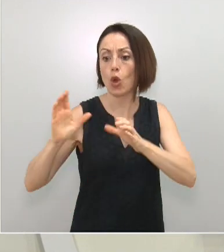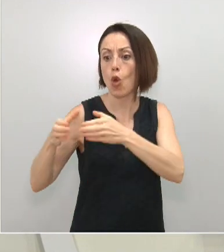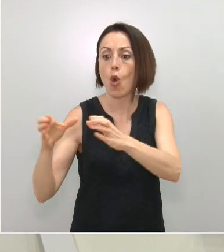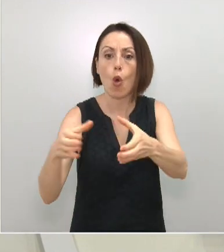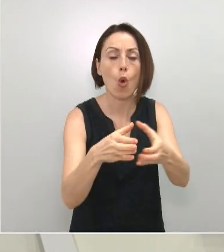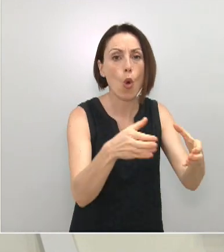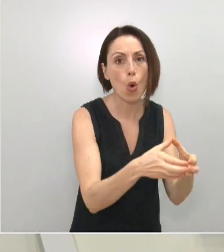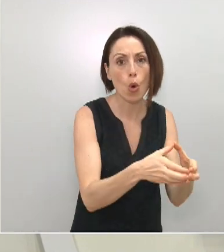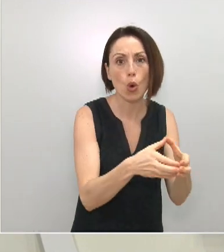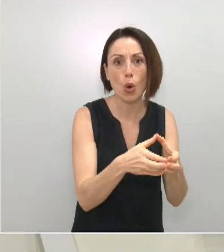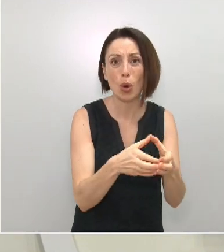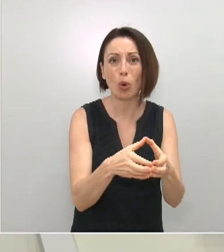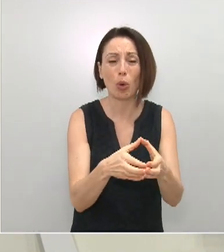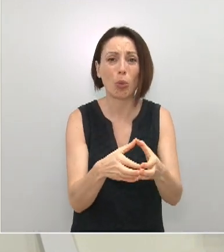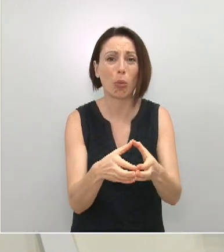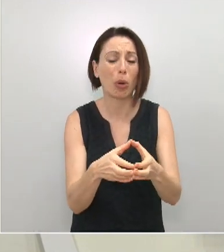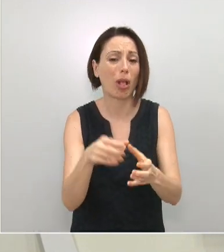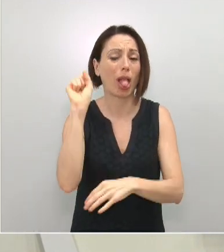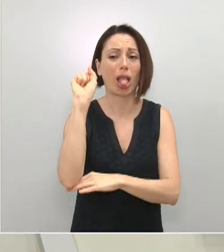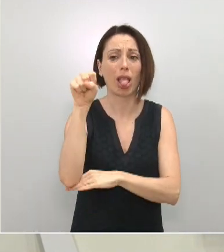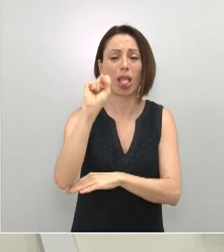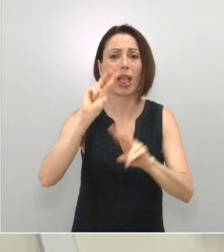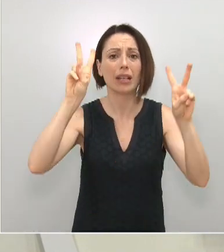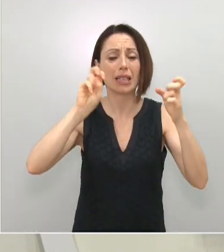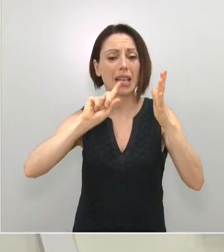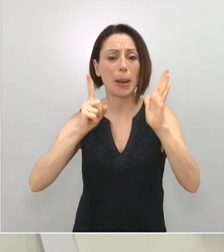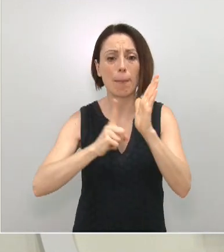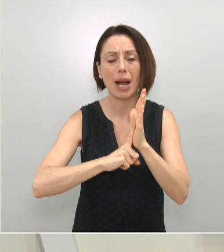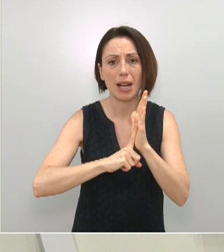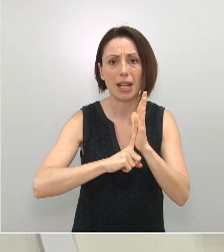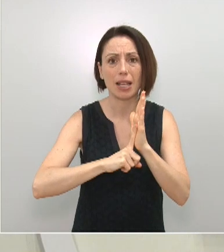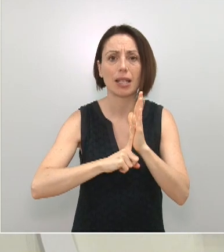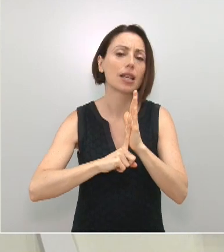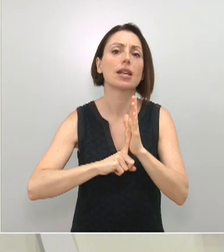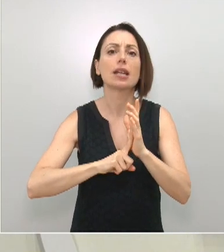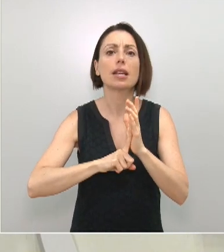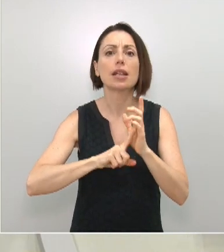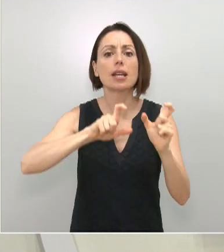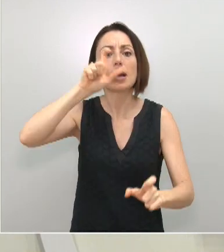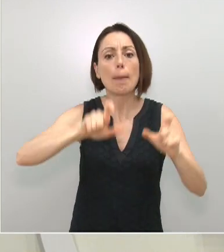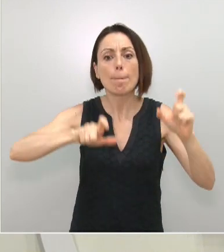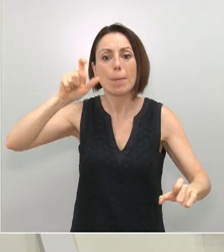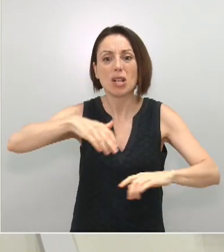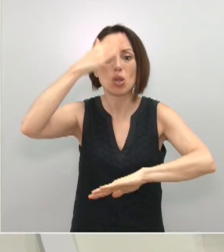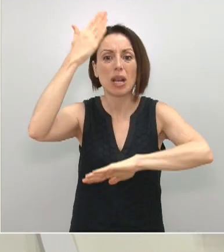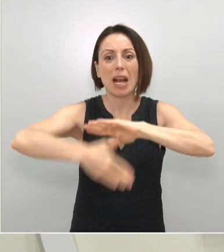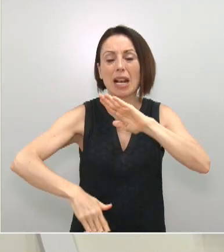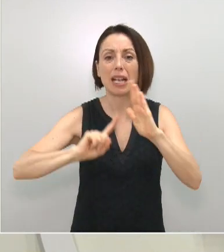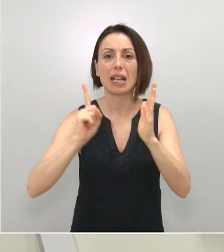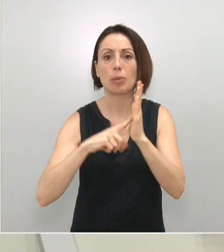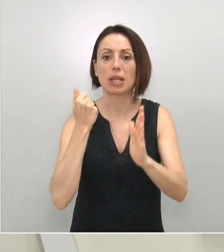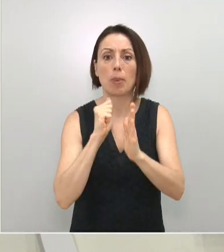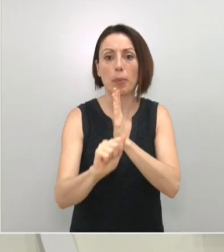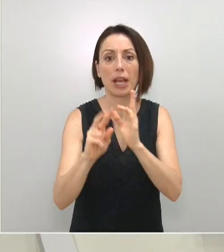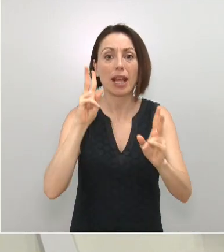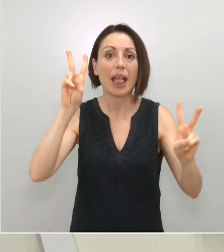que se concentran ignorando cualquier normativa. Personas que se enfrentan a las limitaciones que se han establecido para garantizar nuestra seguridad